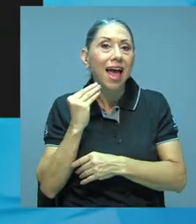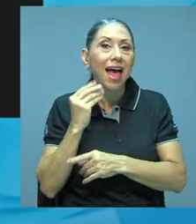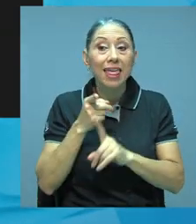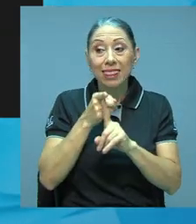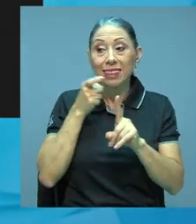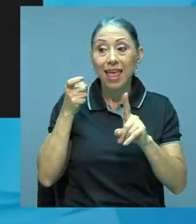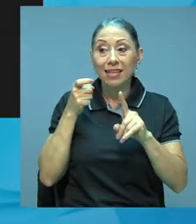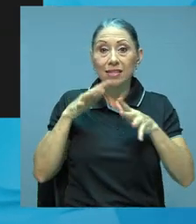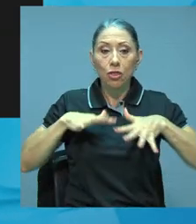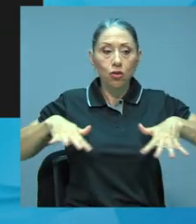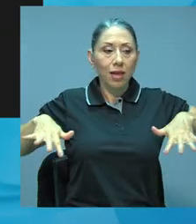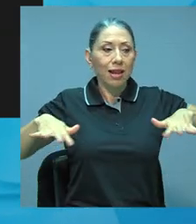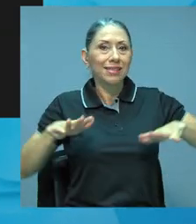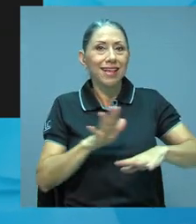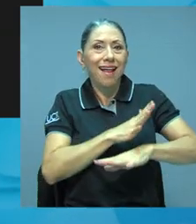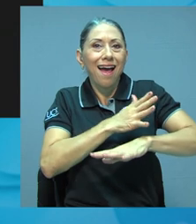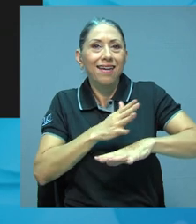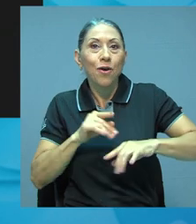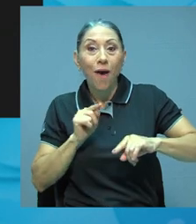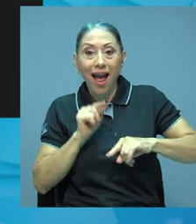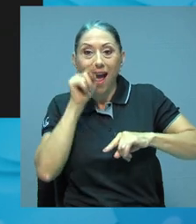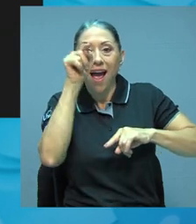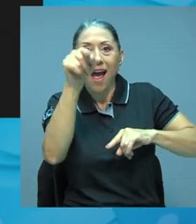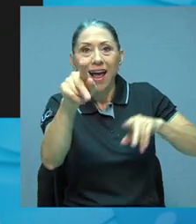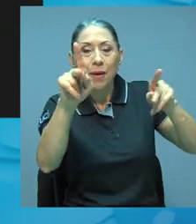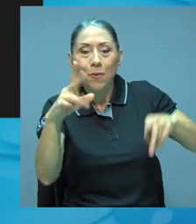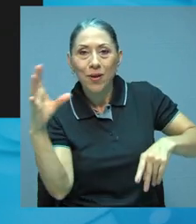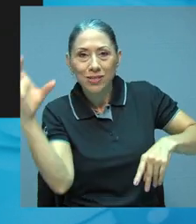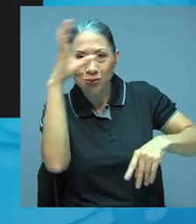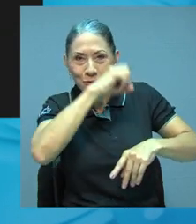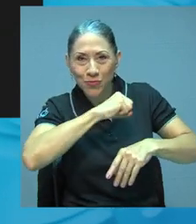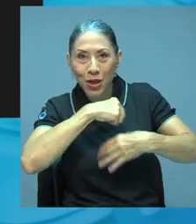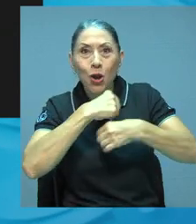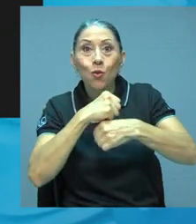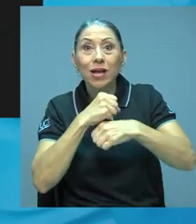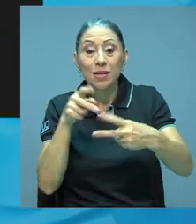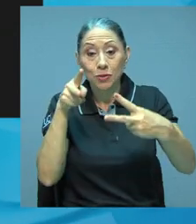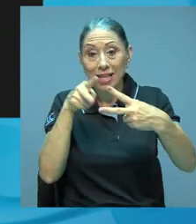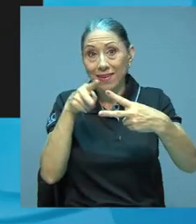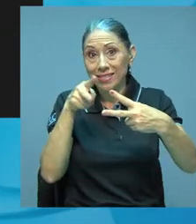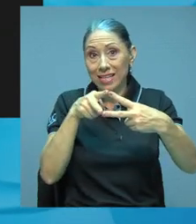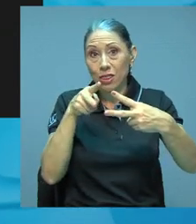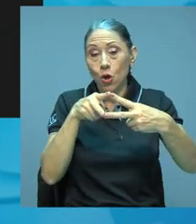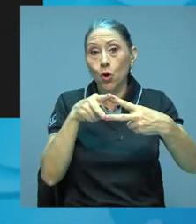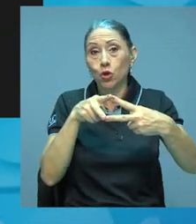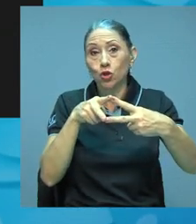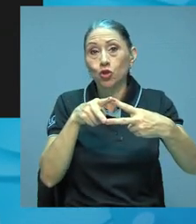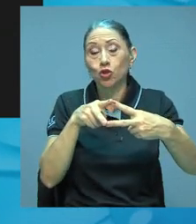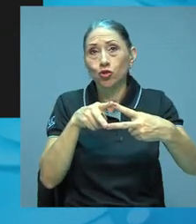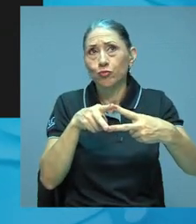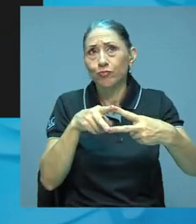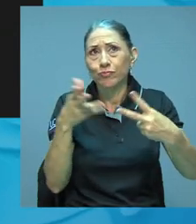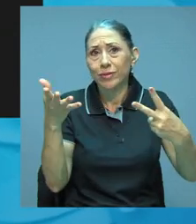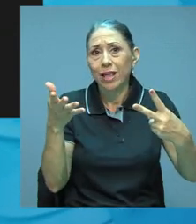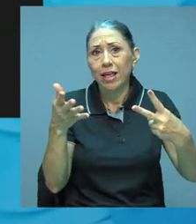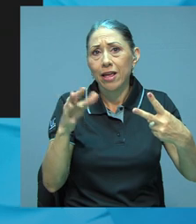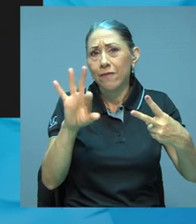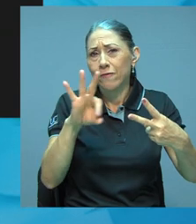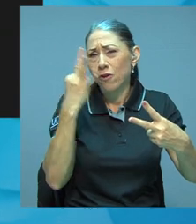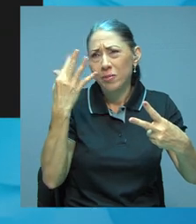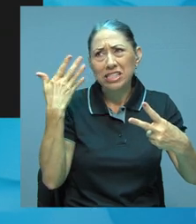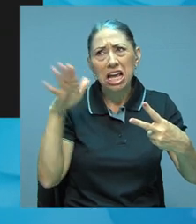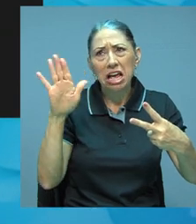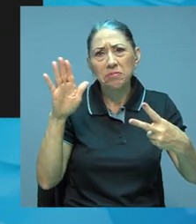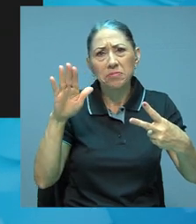el escenario hacia la población. Y lo hacemos por medio de dos plataformas que tenemos ya más de